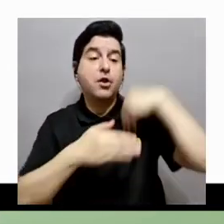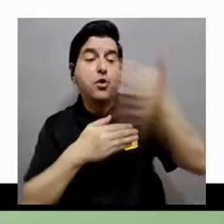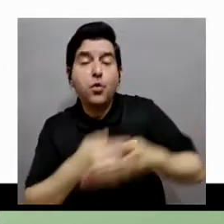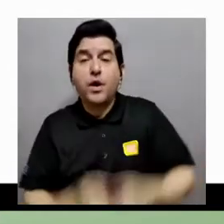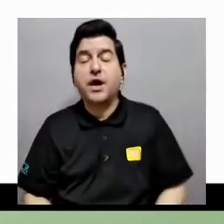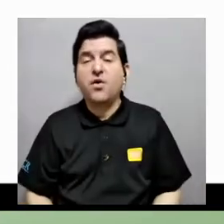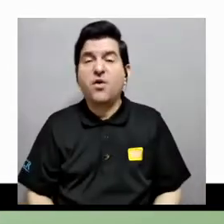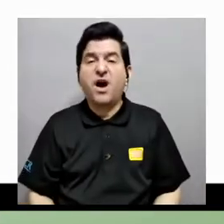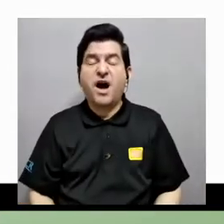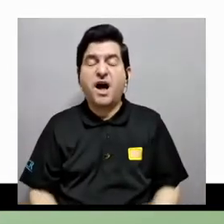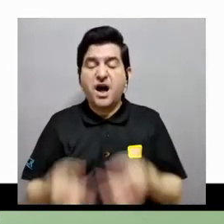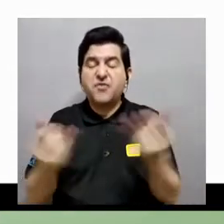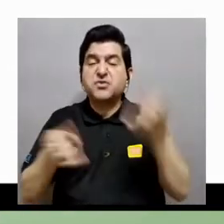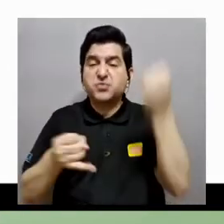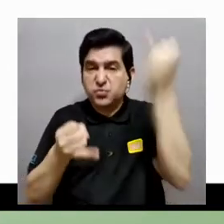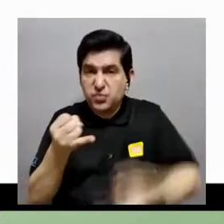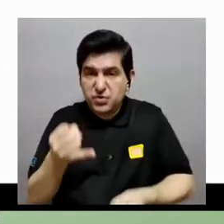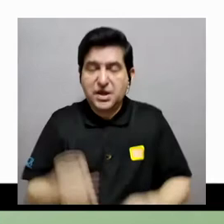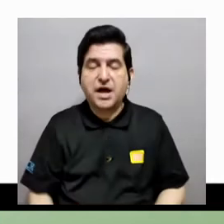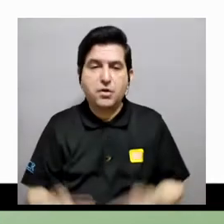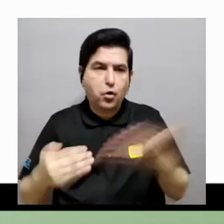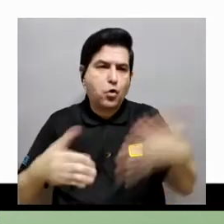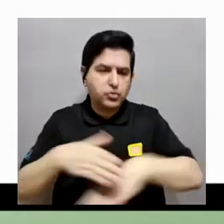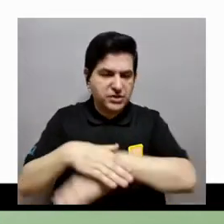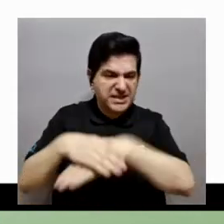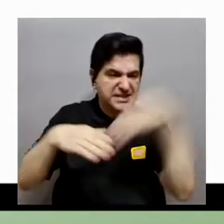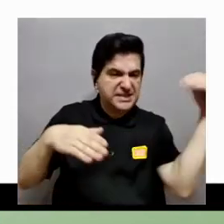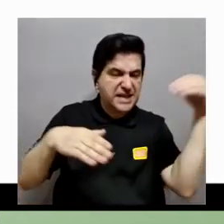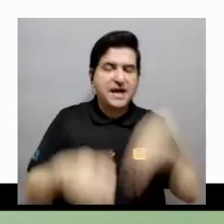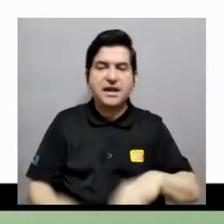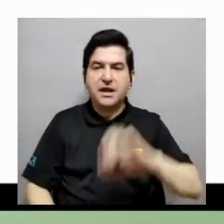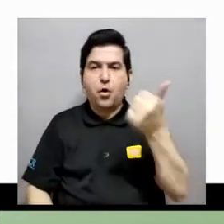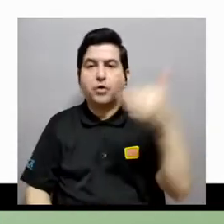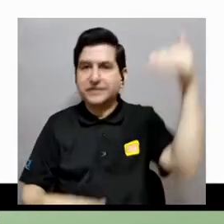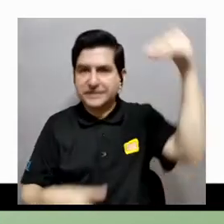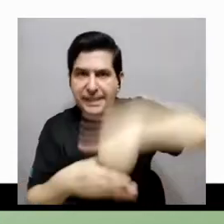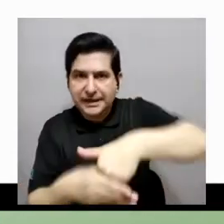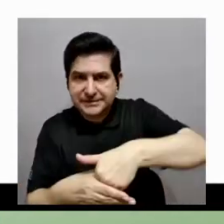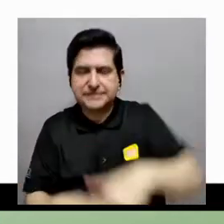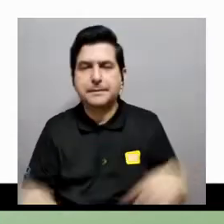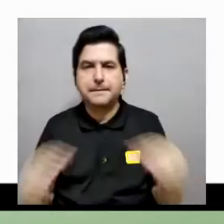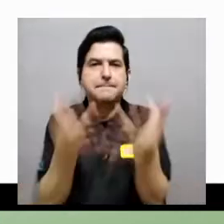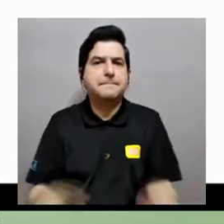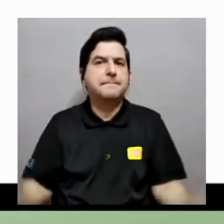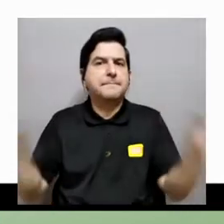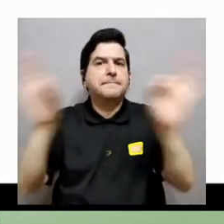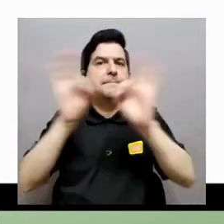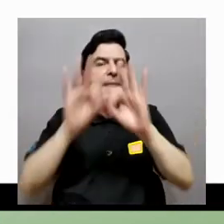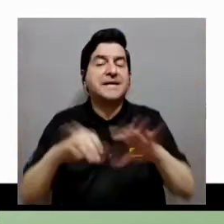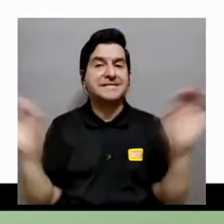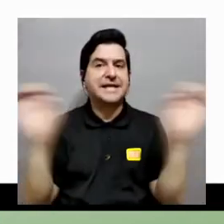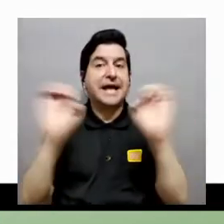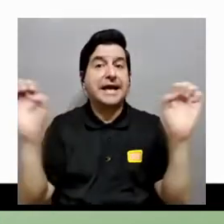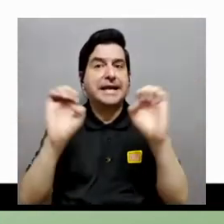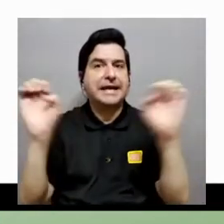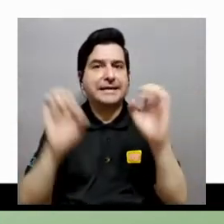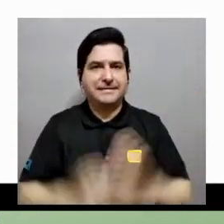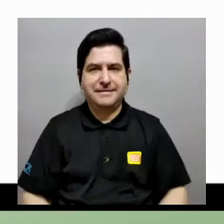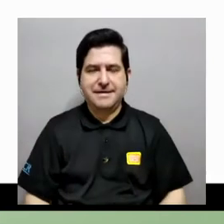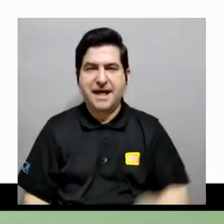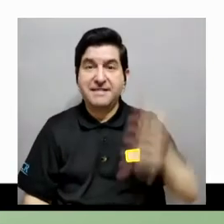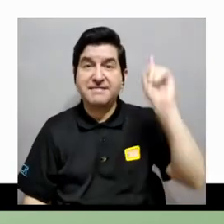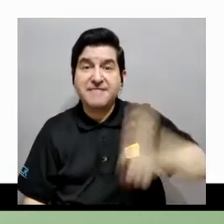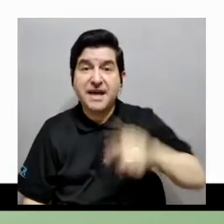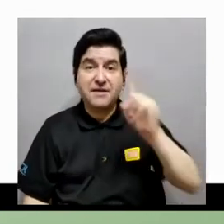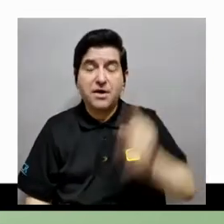Después hay residuos, ¿verdad? Hay cosas que entran, hay cosas que salen. Pero uno de los factores más importantes es el factor energético. Tiene que